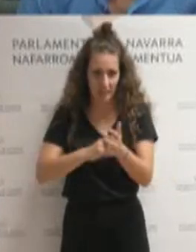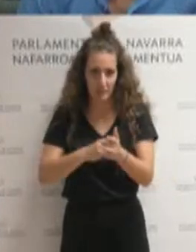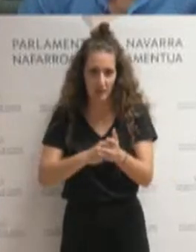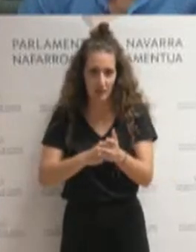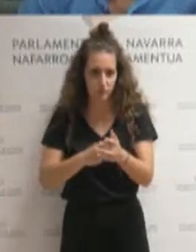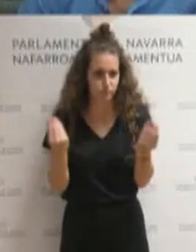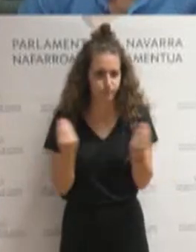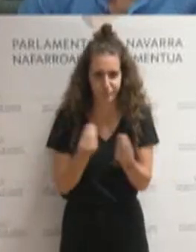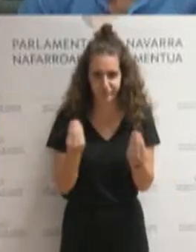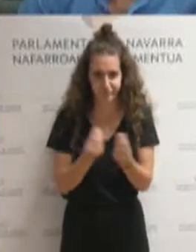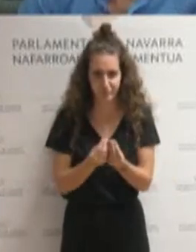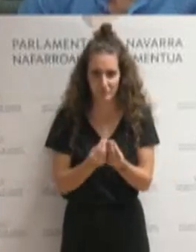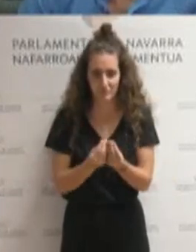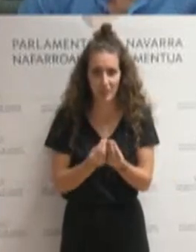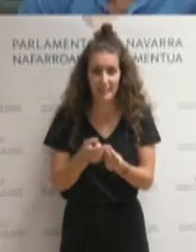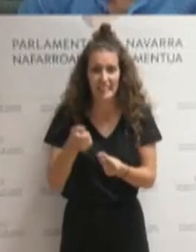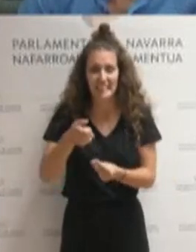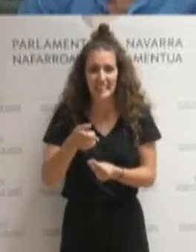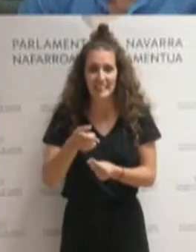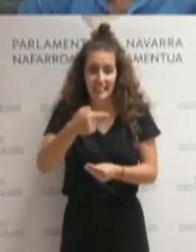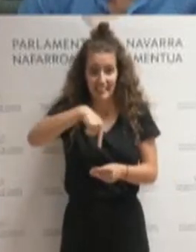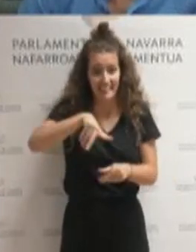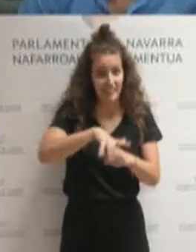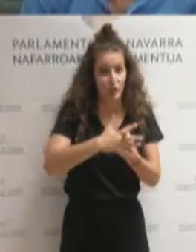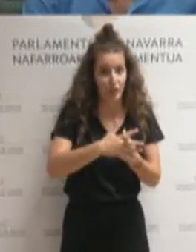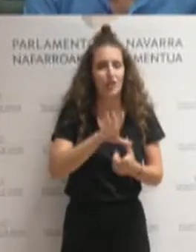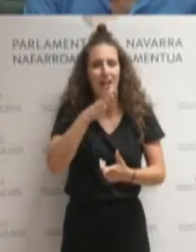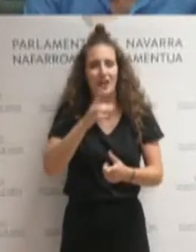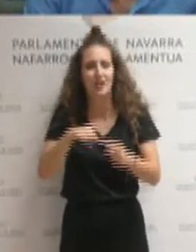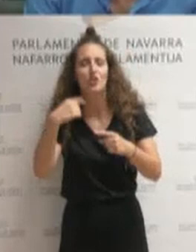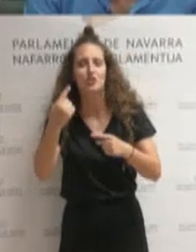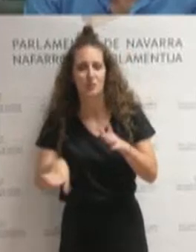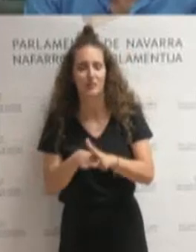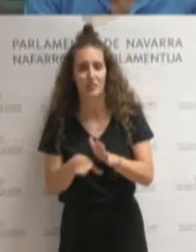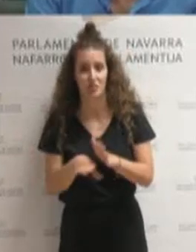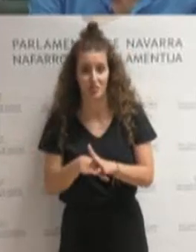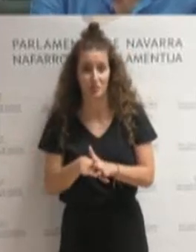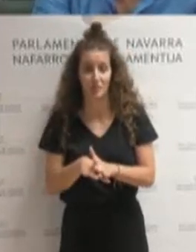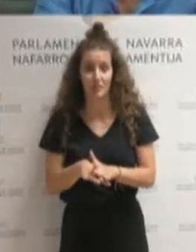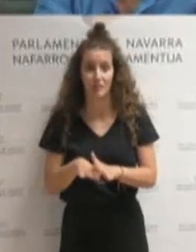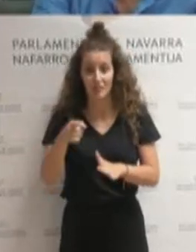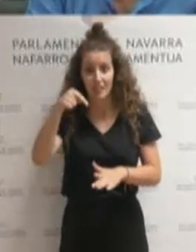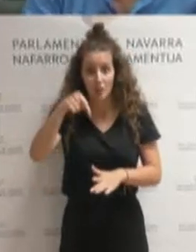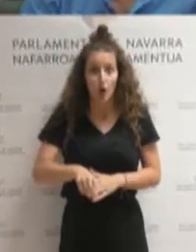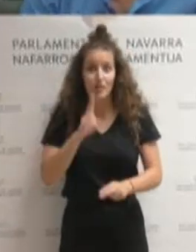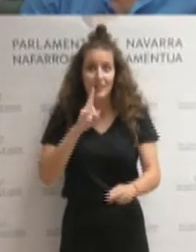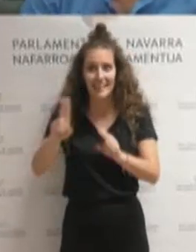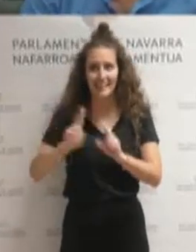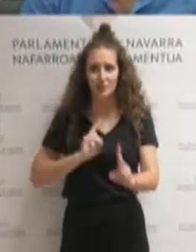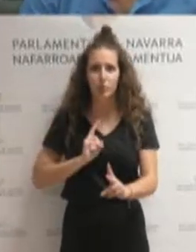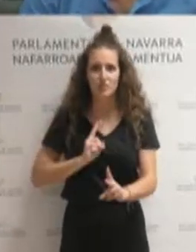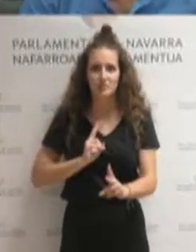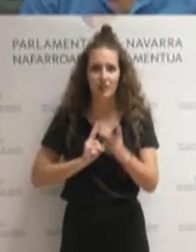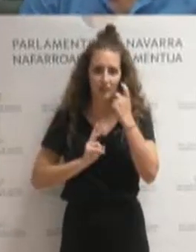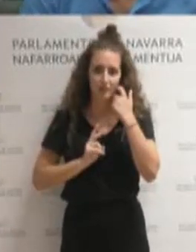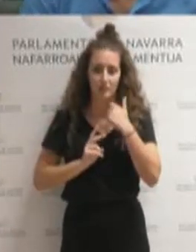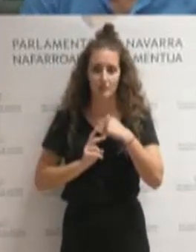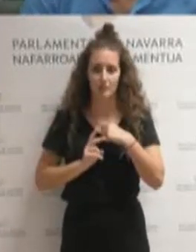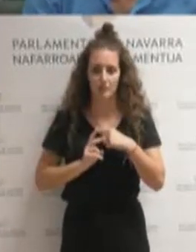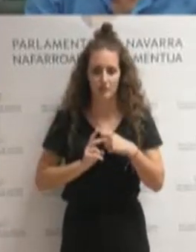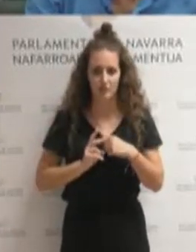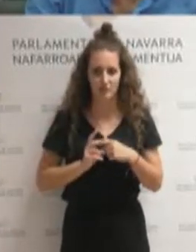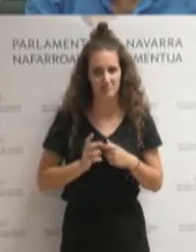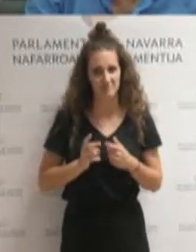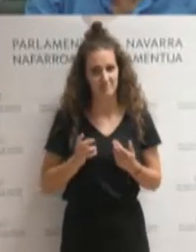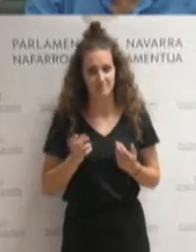polvos todavía tenemos estos lodos. Y desde luego, de la respuesta que hoy ha dado, no deduzco, no